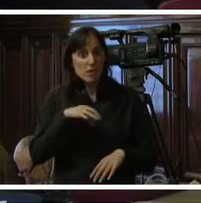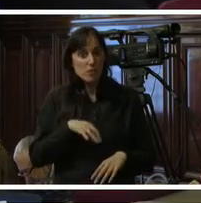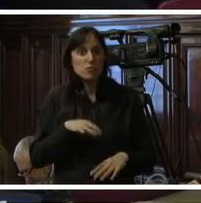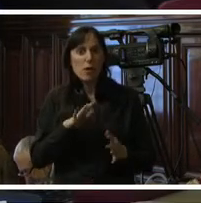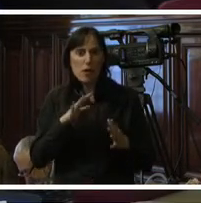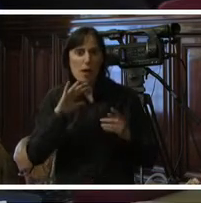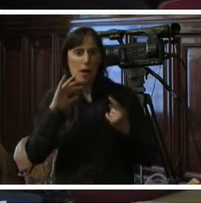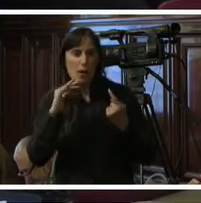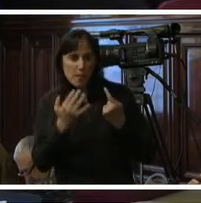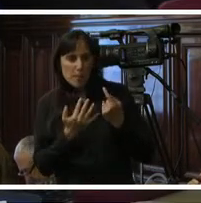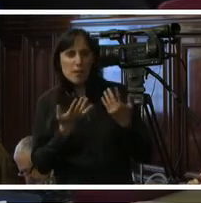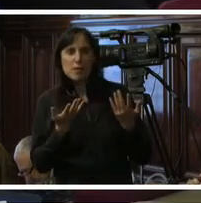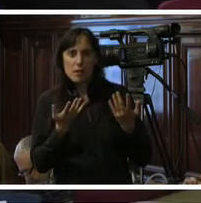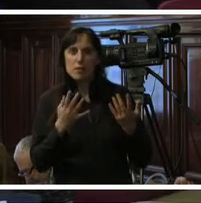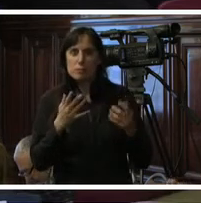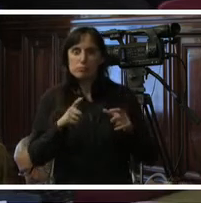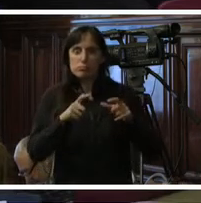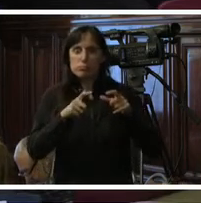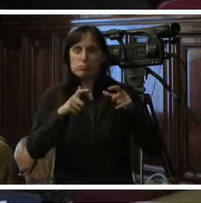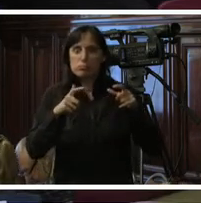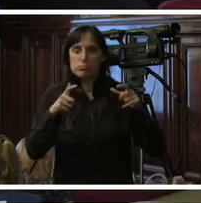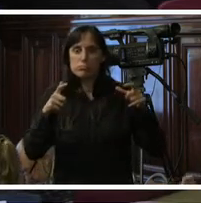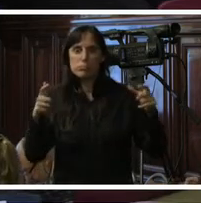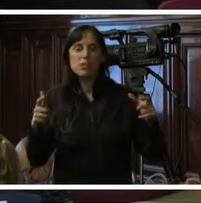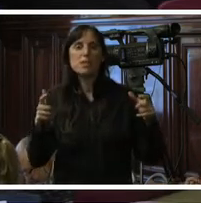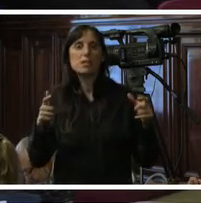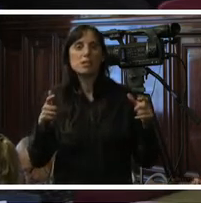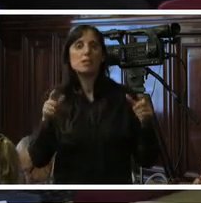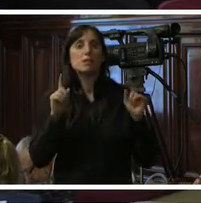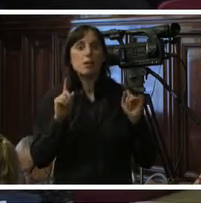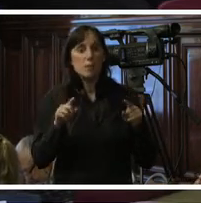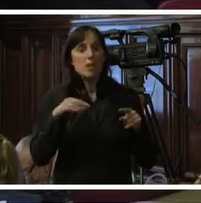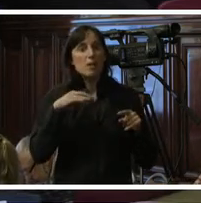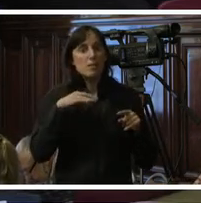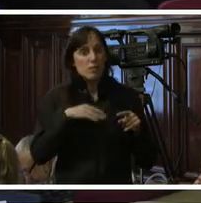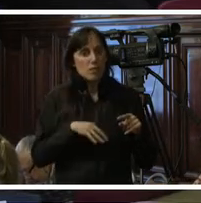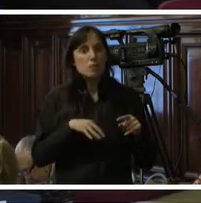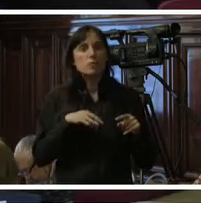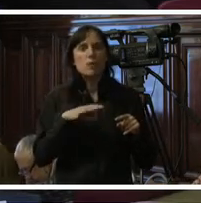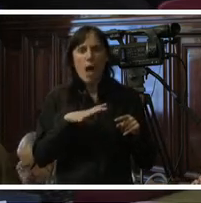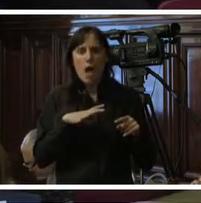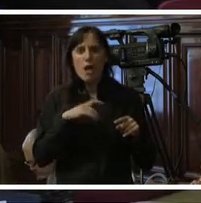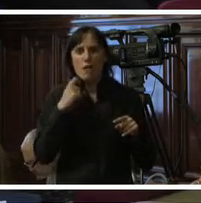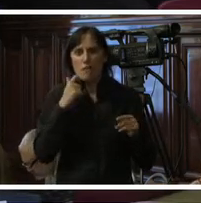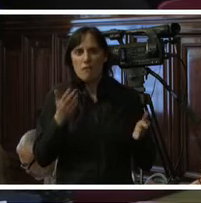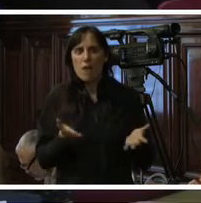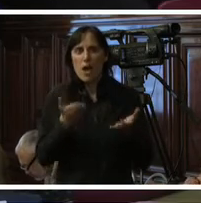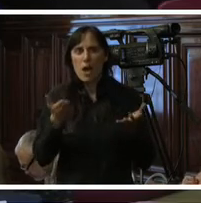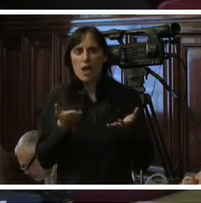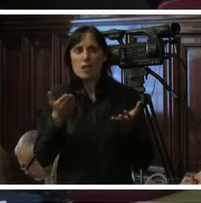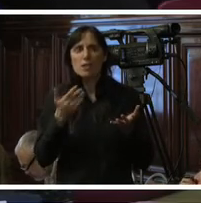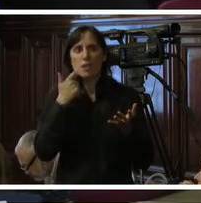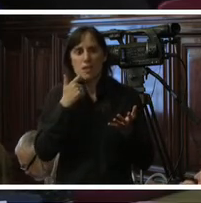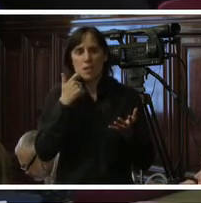ambientales y sanitarias favorables para su reproducción también el virus se encontró con profundas falencias en la garantía de los derechos